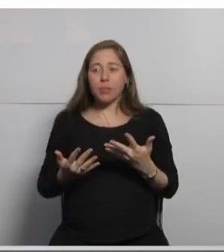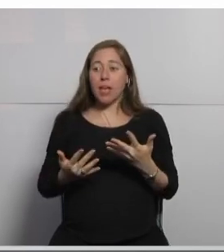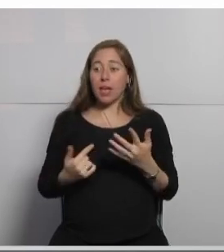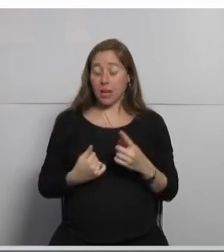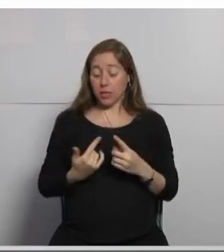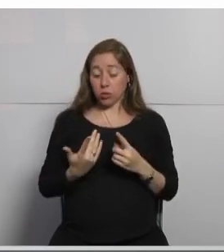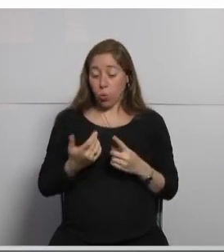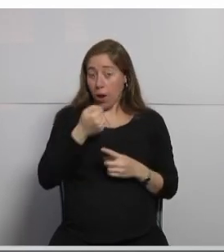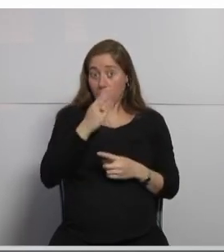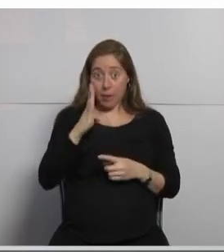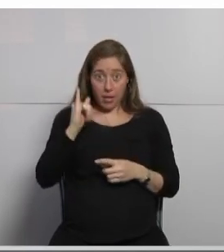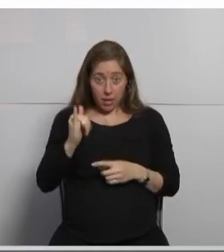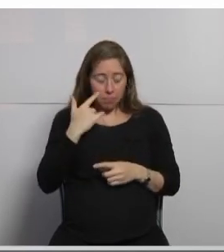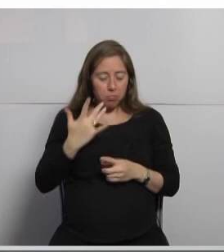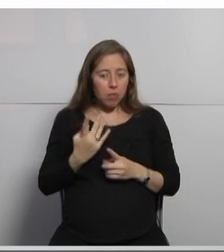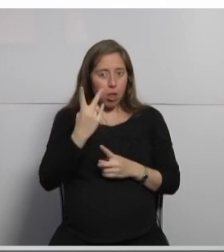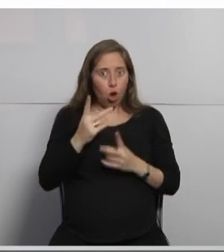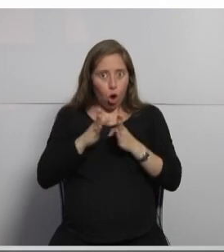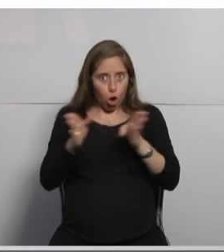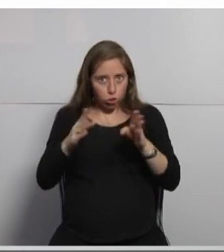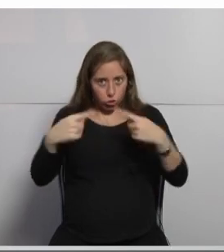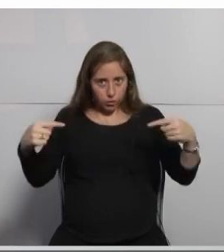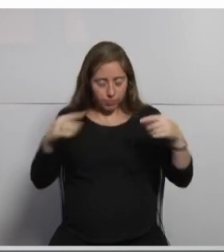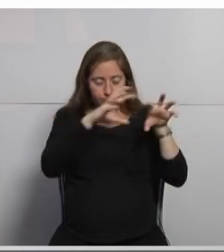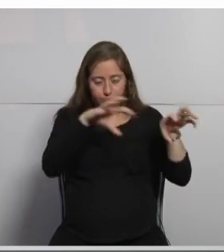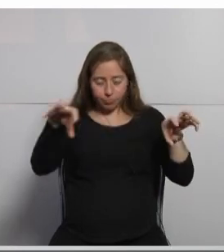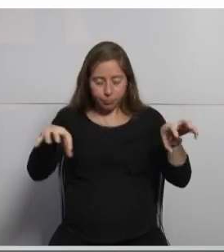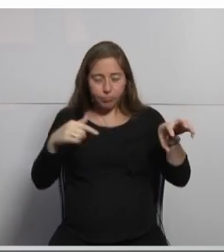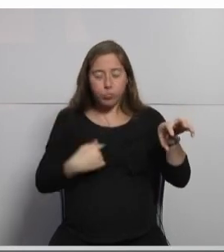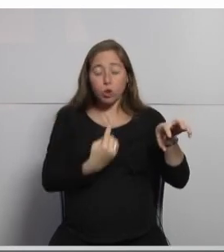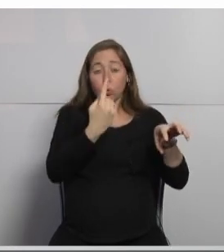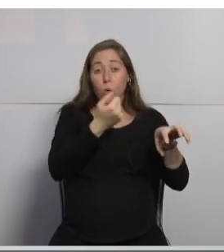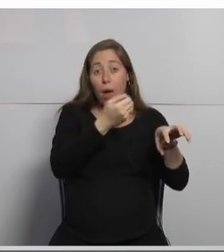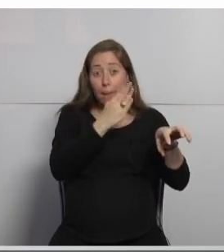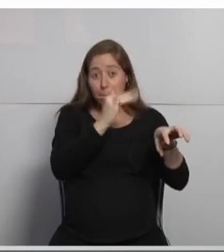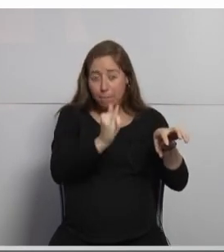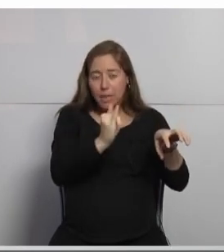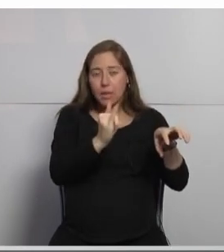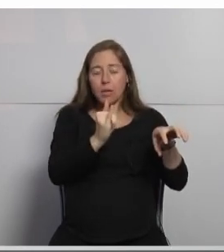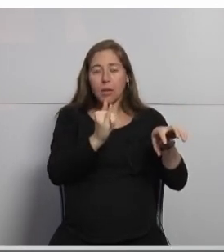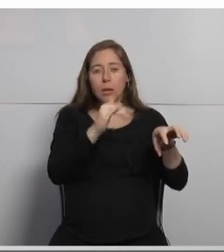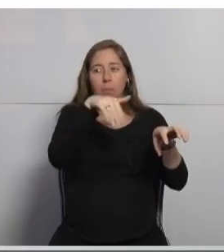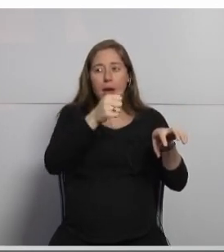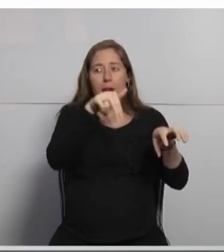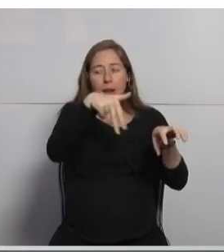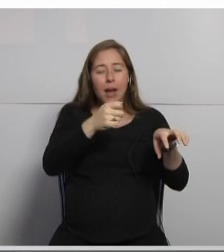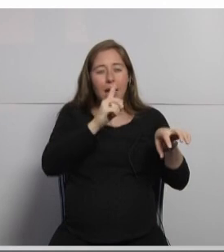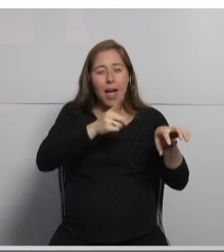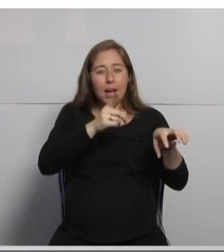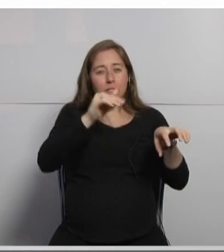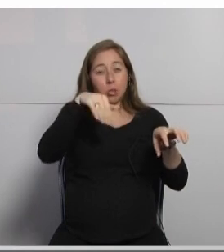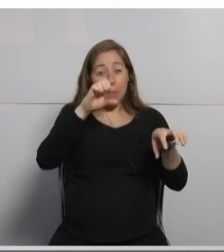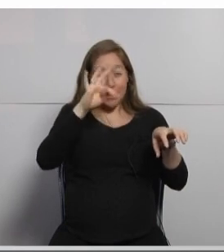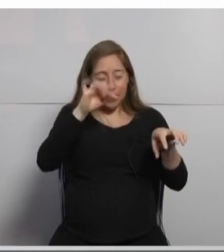componentes tiene el API Manager y el API Gateway el API Manager lo que hace es bueno nos da el servicio de